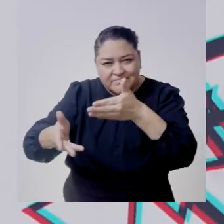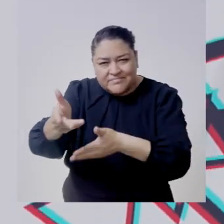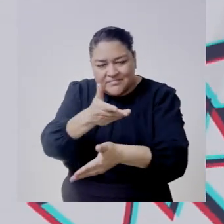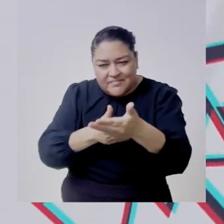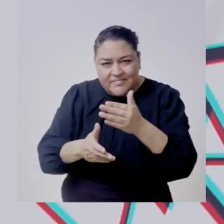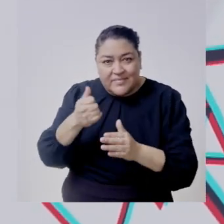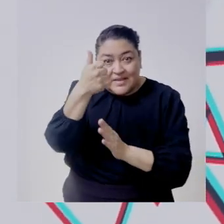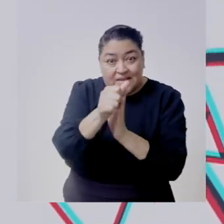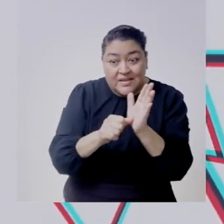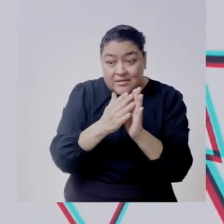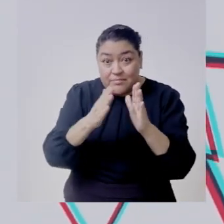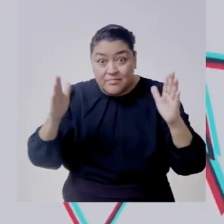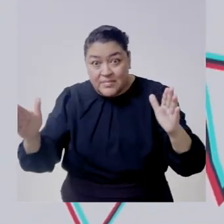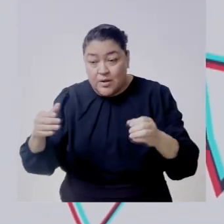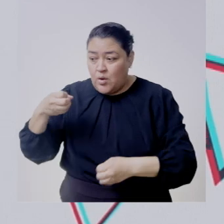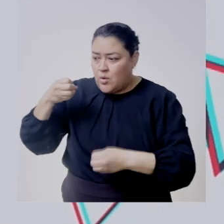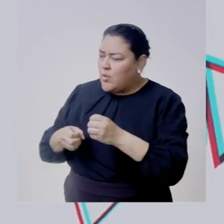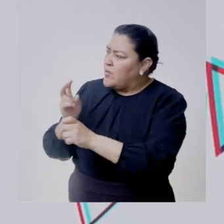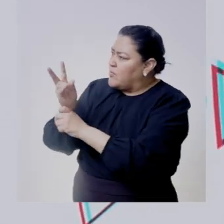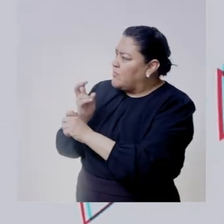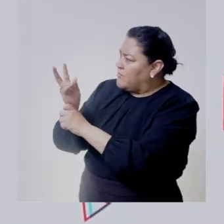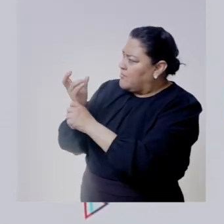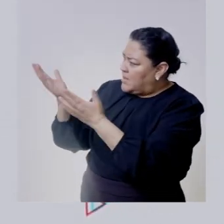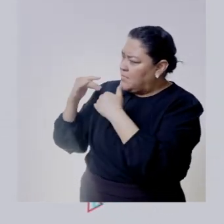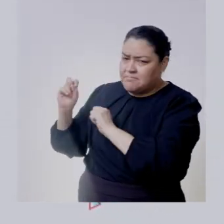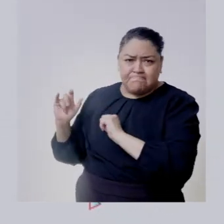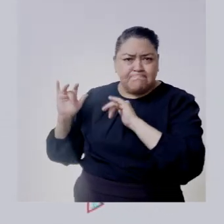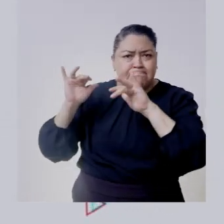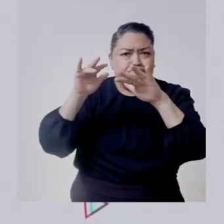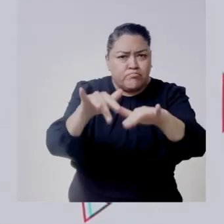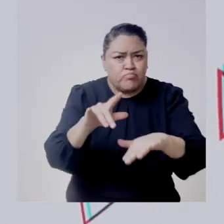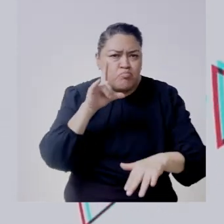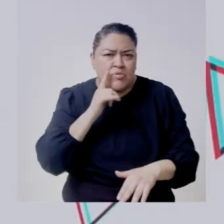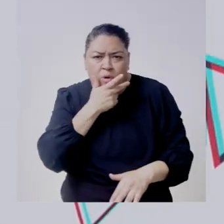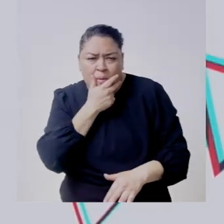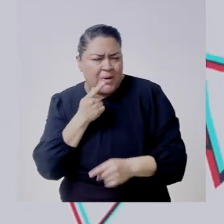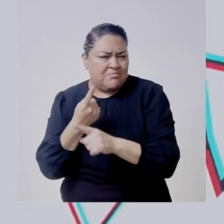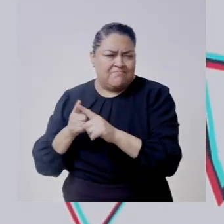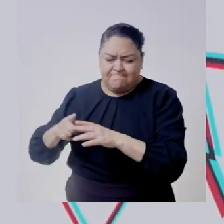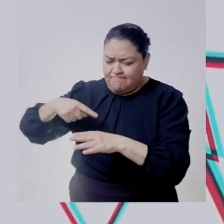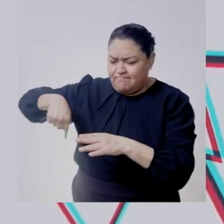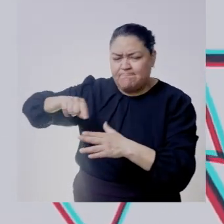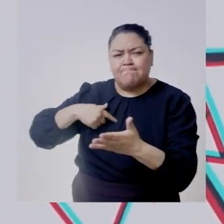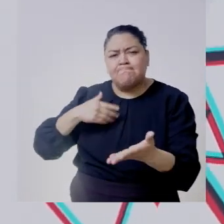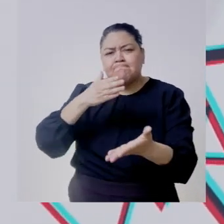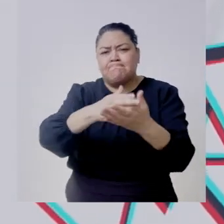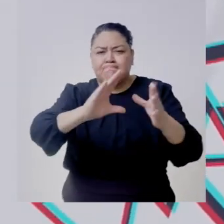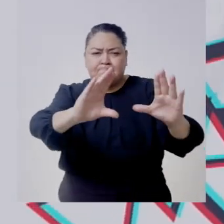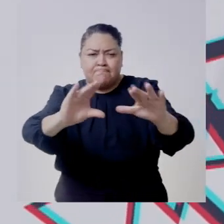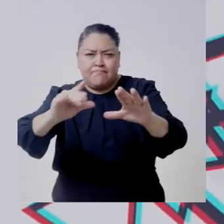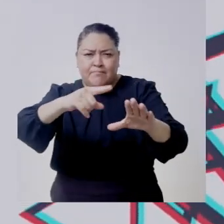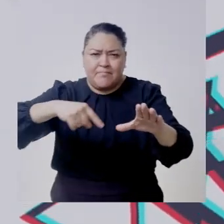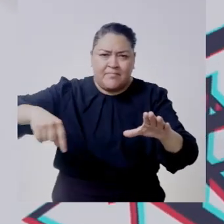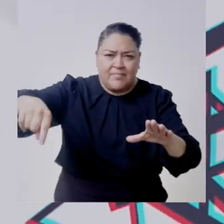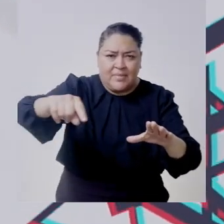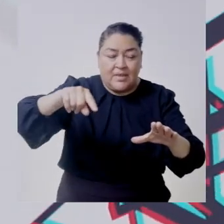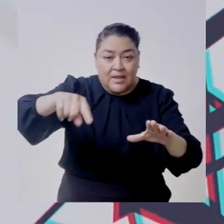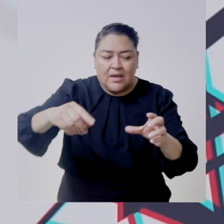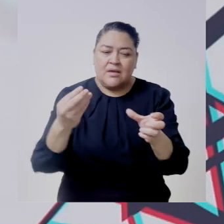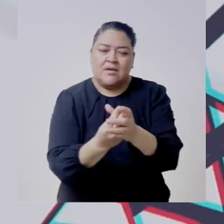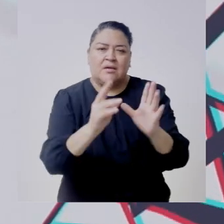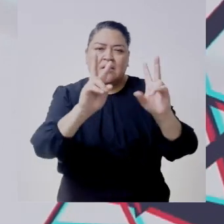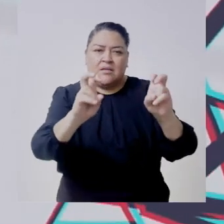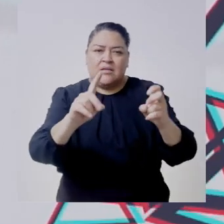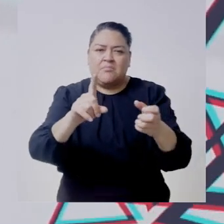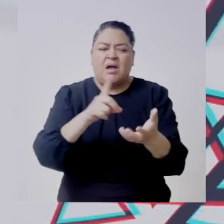las chavas y les llevamos magistrados magistradas y profesores y profesoras investigadores de la escuela para que pues